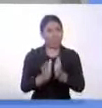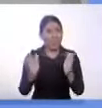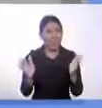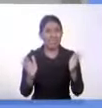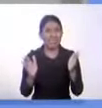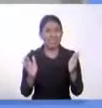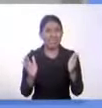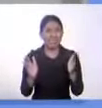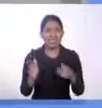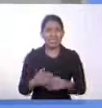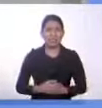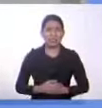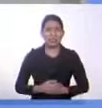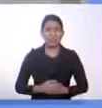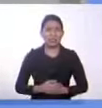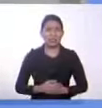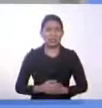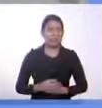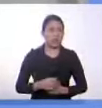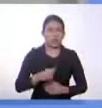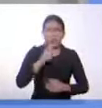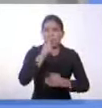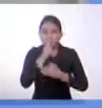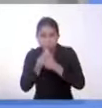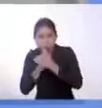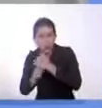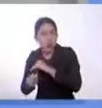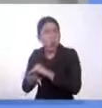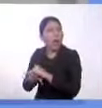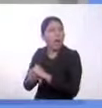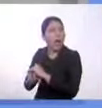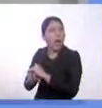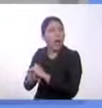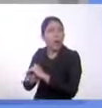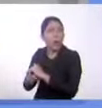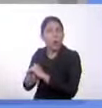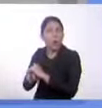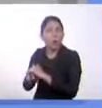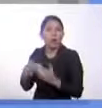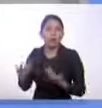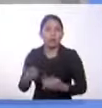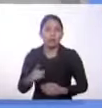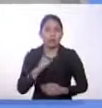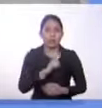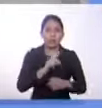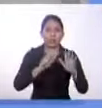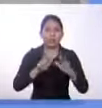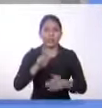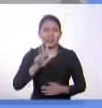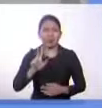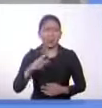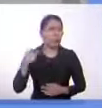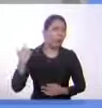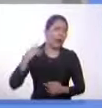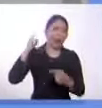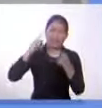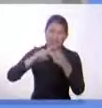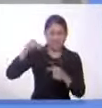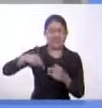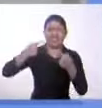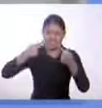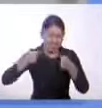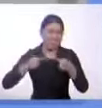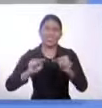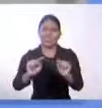pandemias, lo que es la corrupción que se ha ido dando desde 1932, muy fuerte, si llegamos a esta etapa,